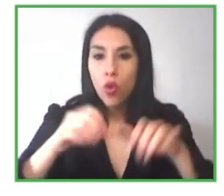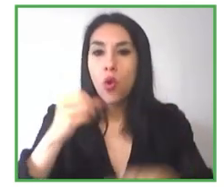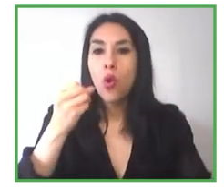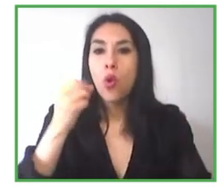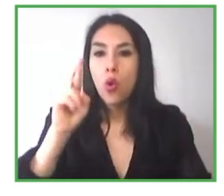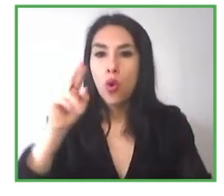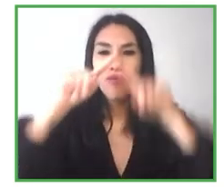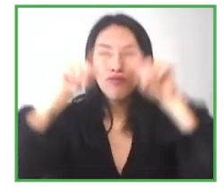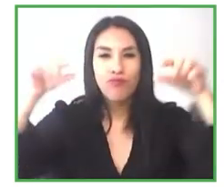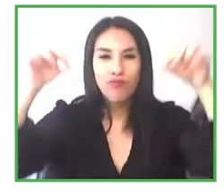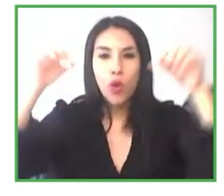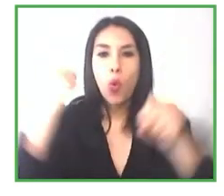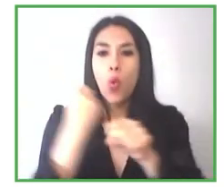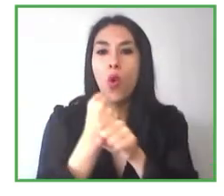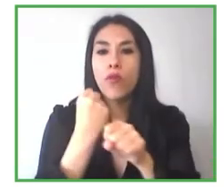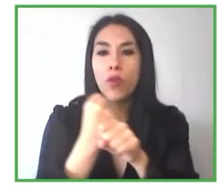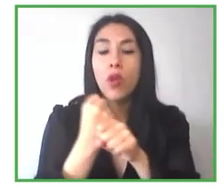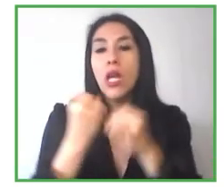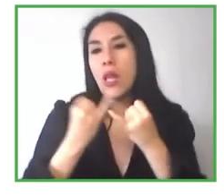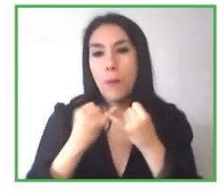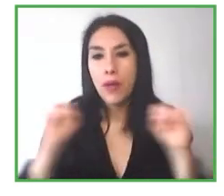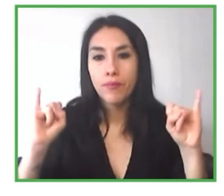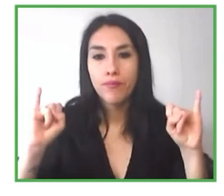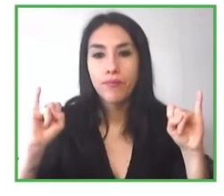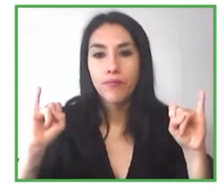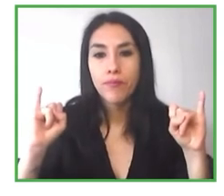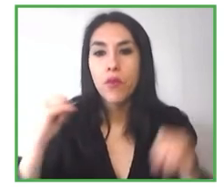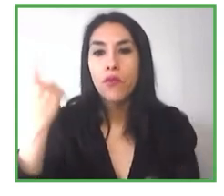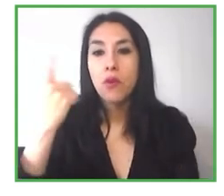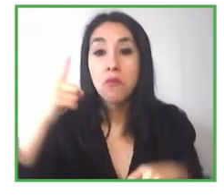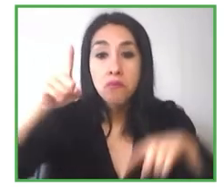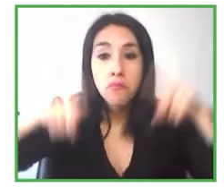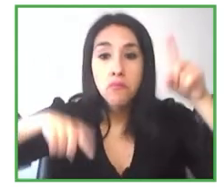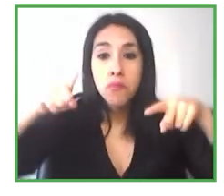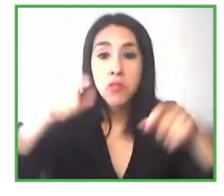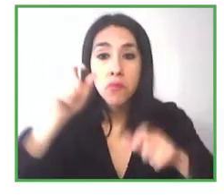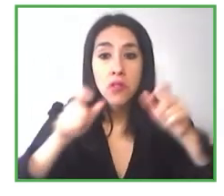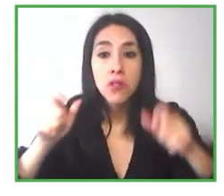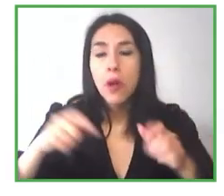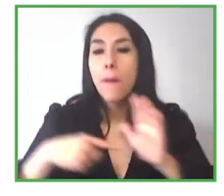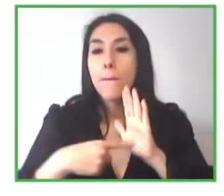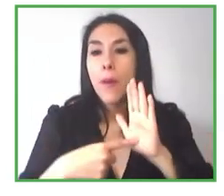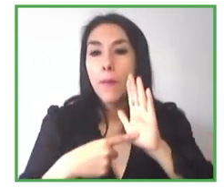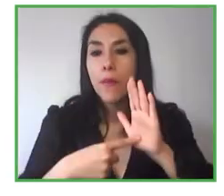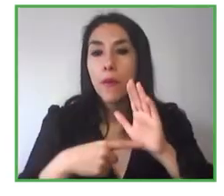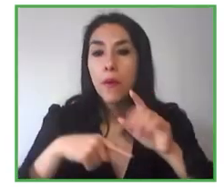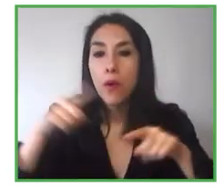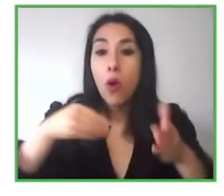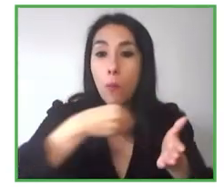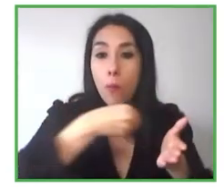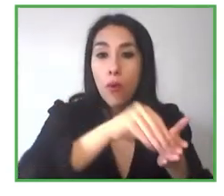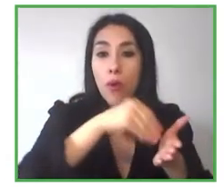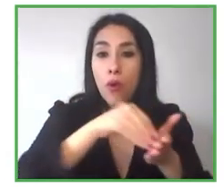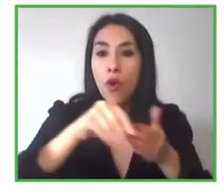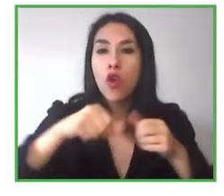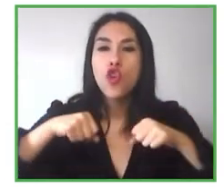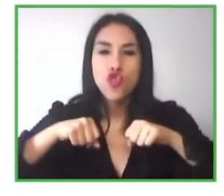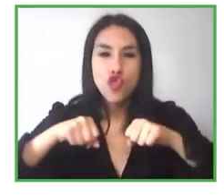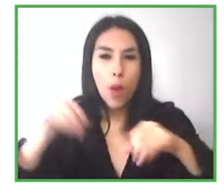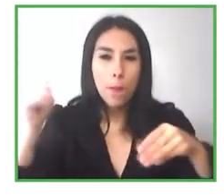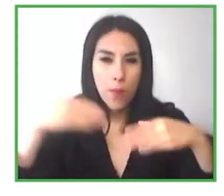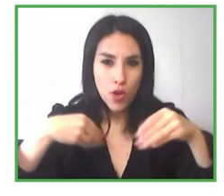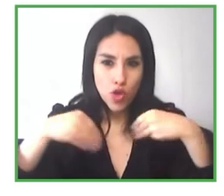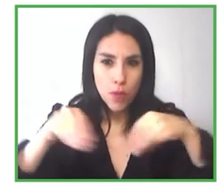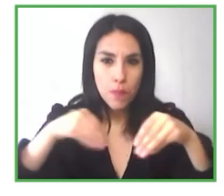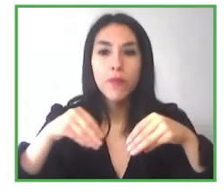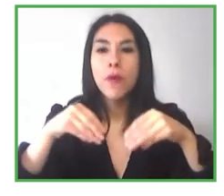su trabajo o educación también hemos escuchado de personas que lo encuentran muy útil cuando reciben su mercadería